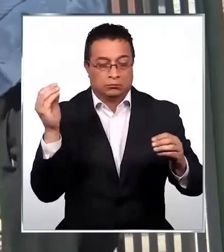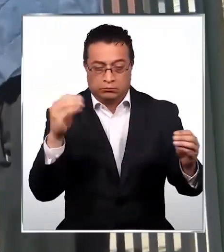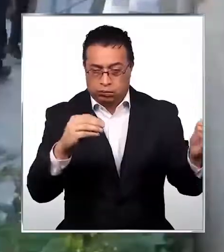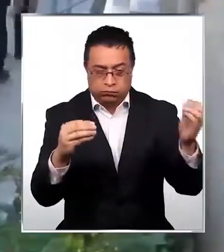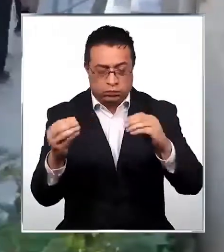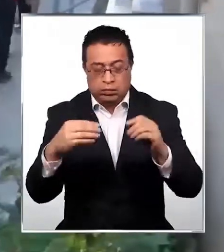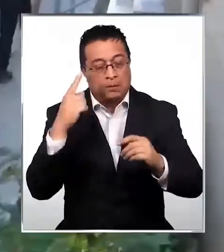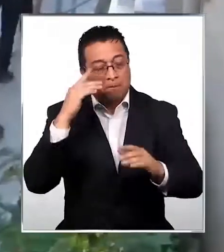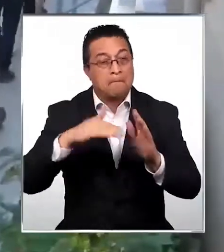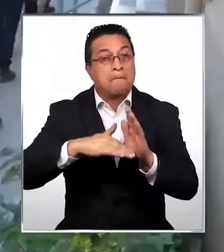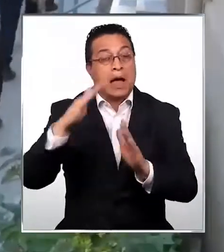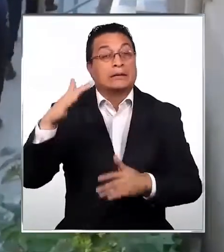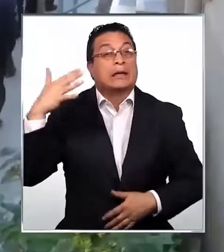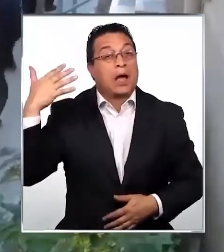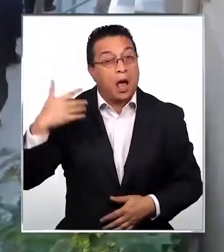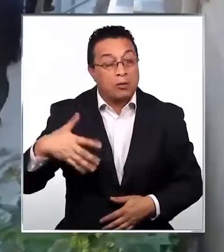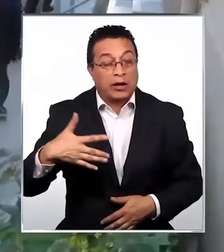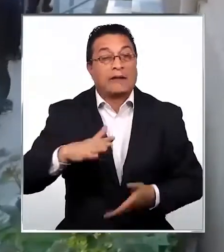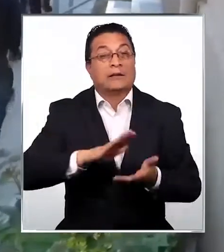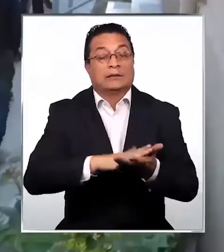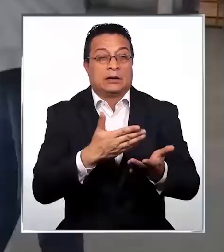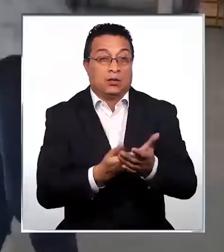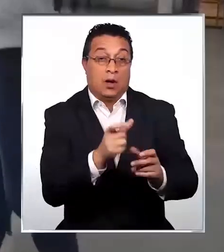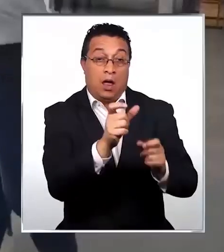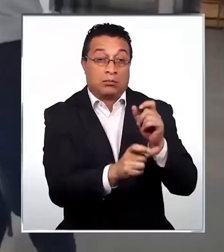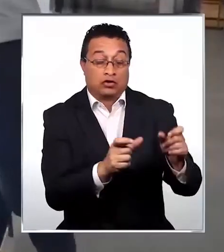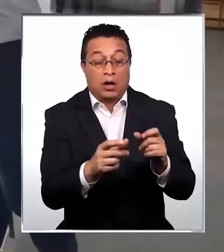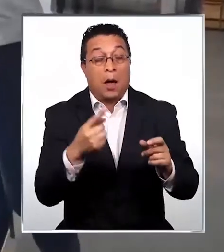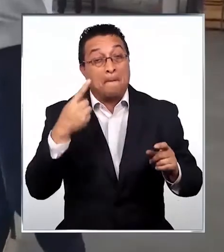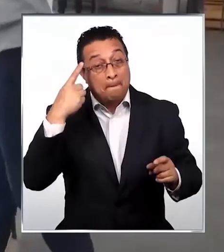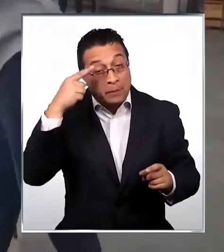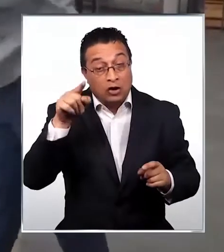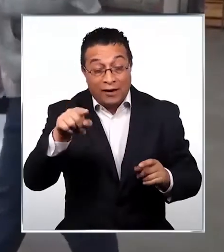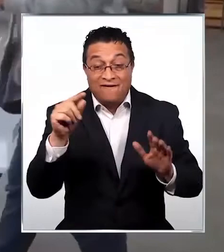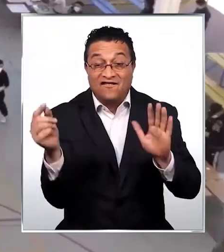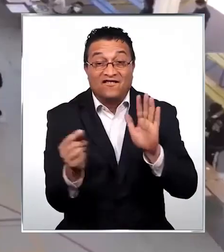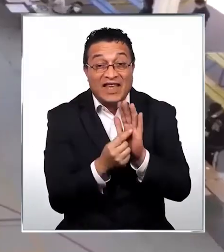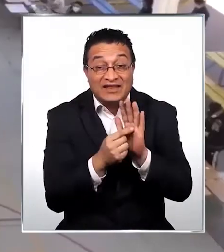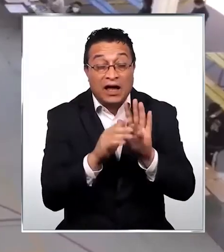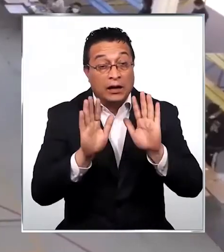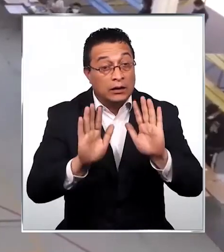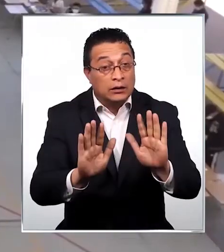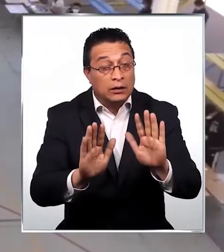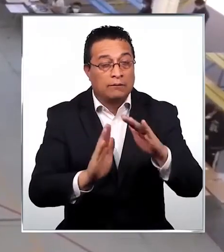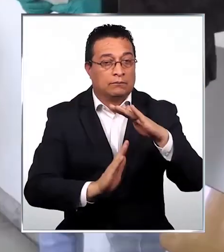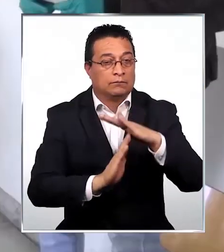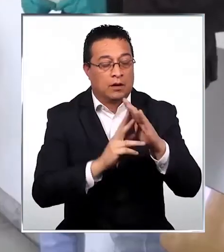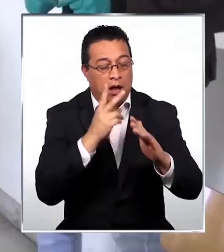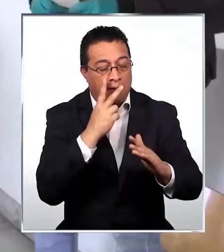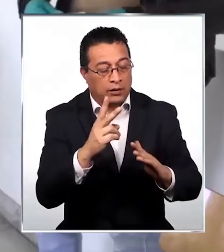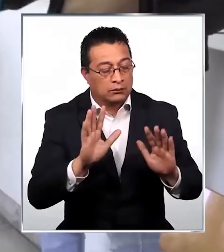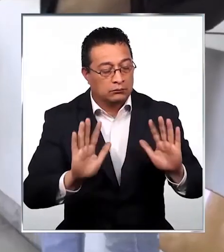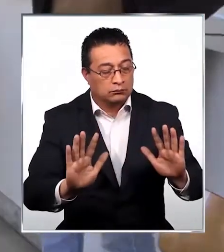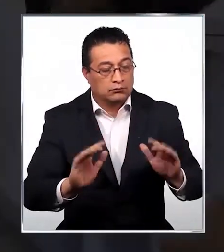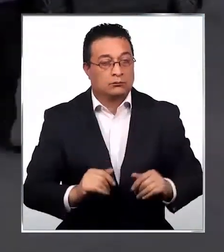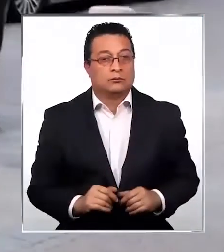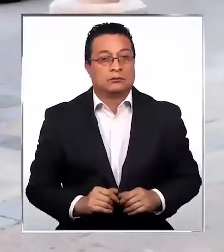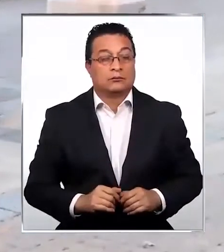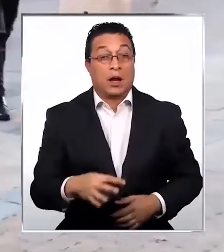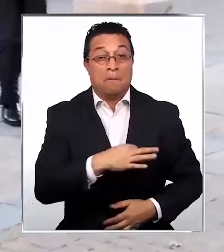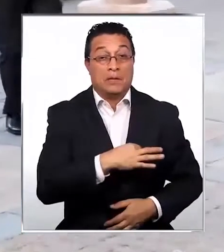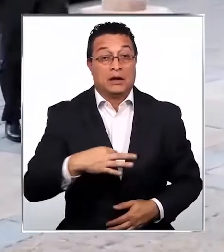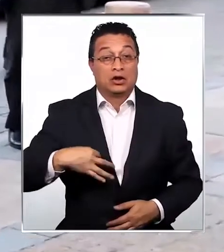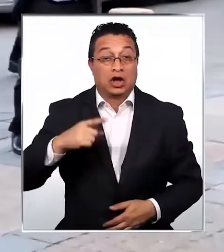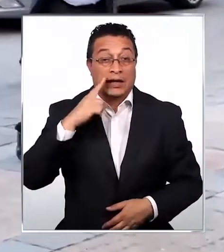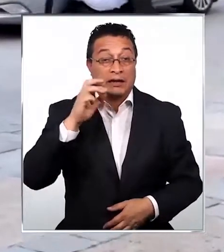pongan por delante los intereses sanitarios a las personas, pero esa fecha y ese momento todavía está por verse. El ministro